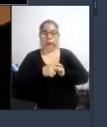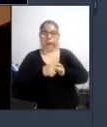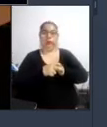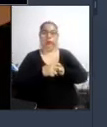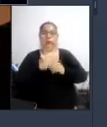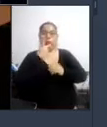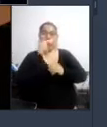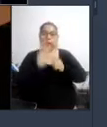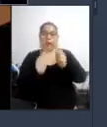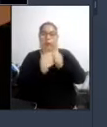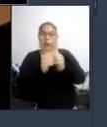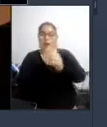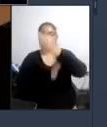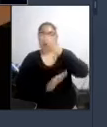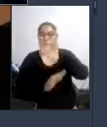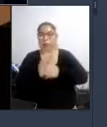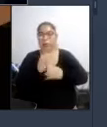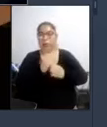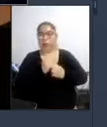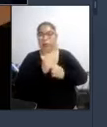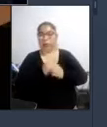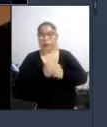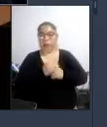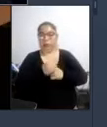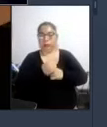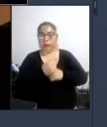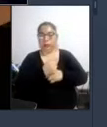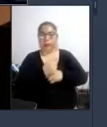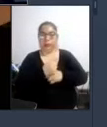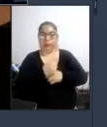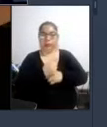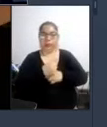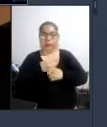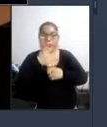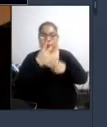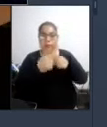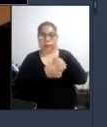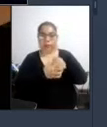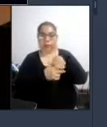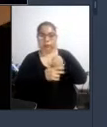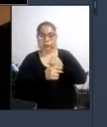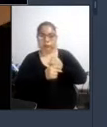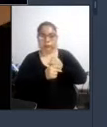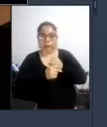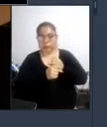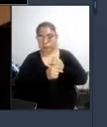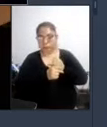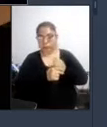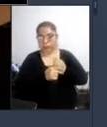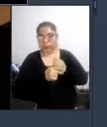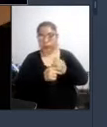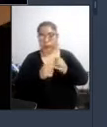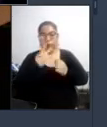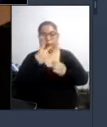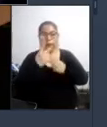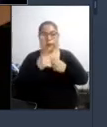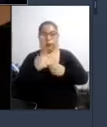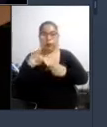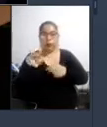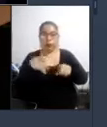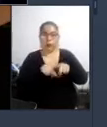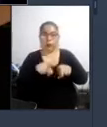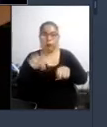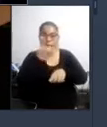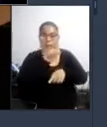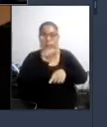personas con discapacidad si se quieren hacer en el Perú creo que también podríamos trabajar con gente del Servicio Industrial de